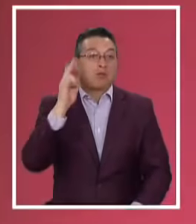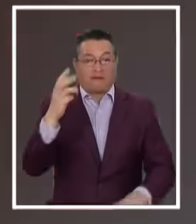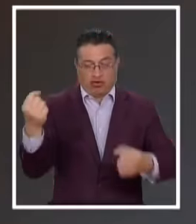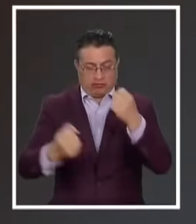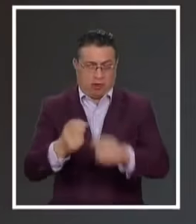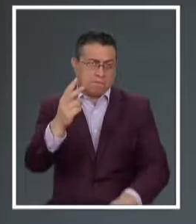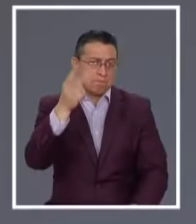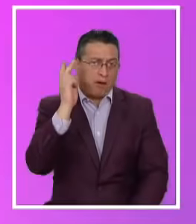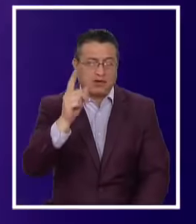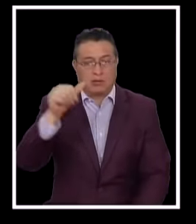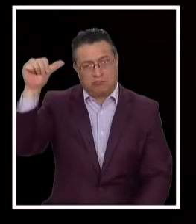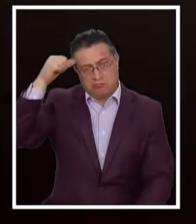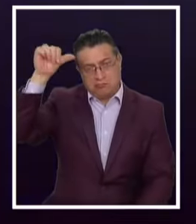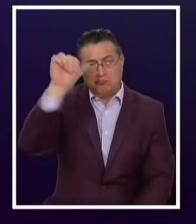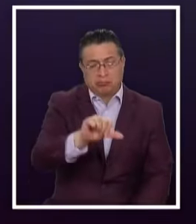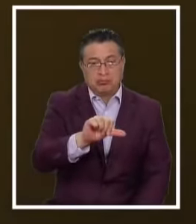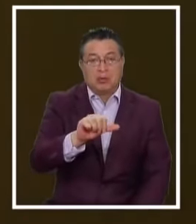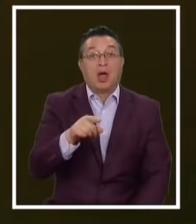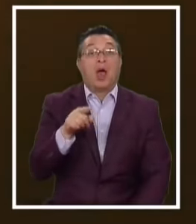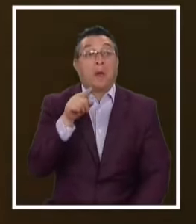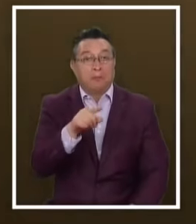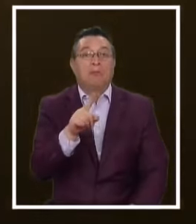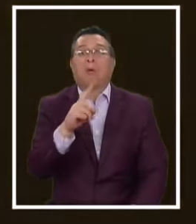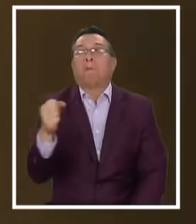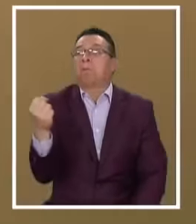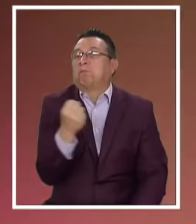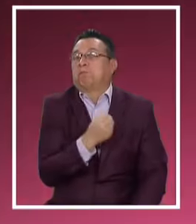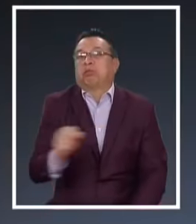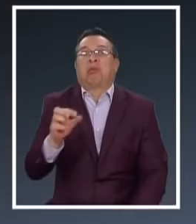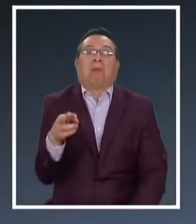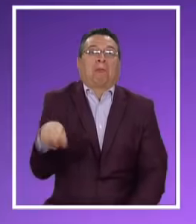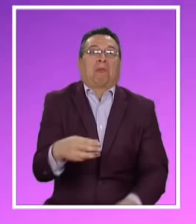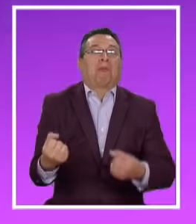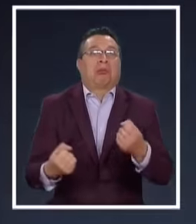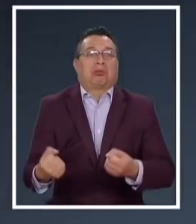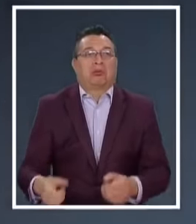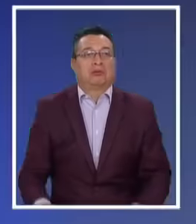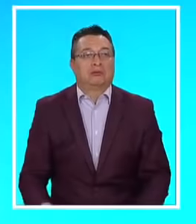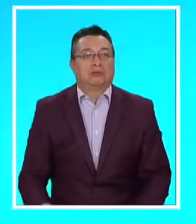De conducir Medidas cautelares Que evidentemente No respetó